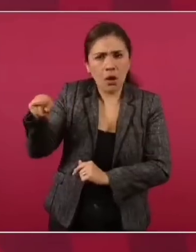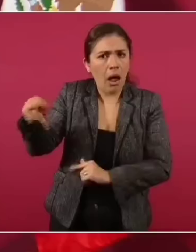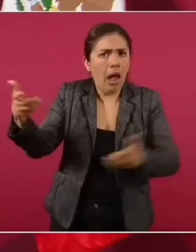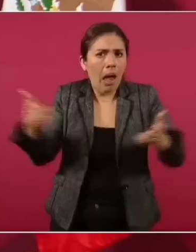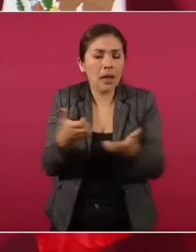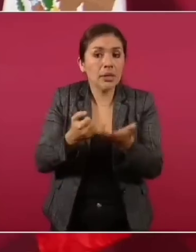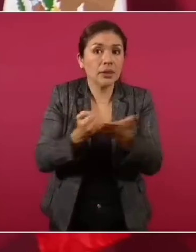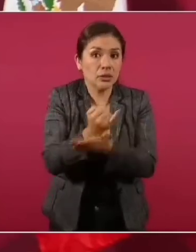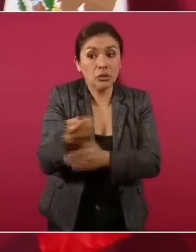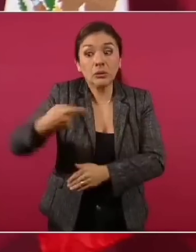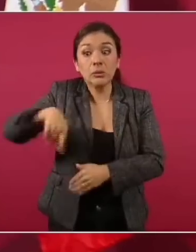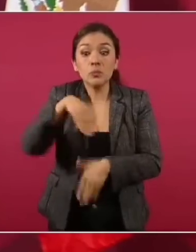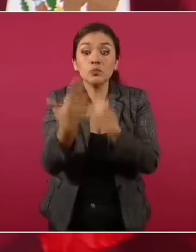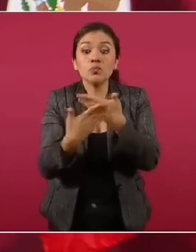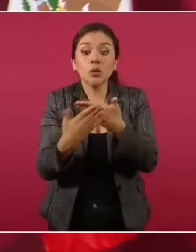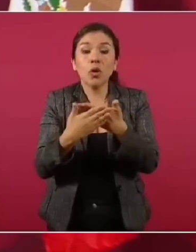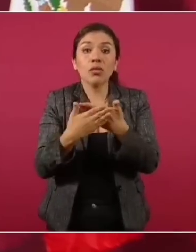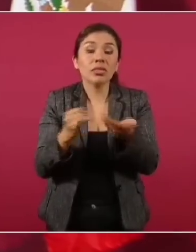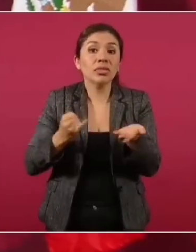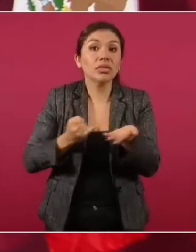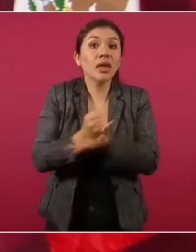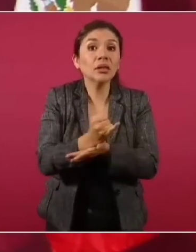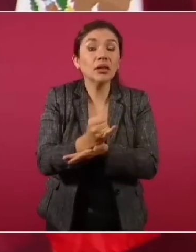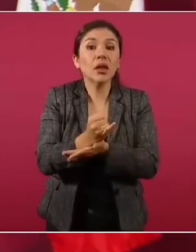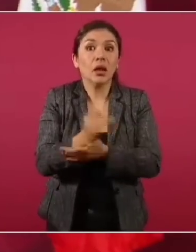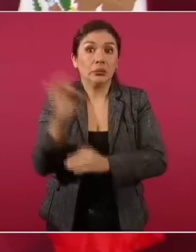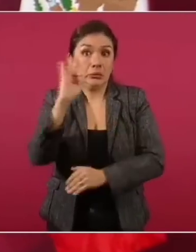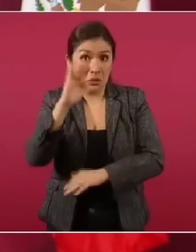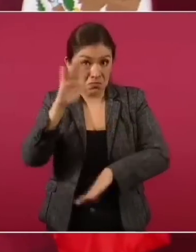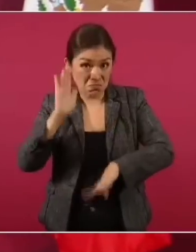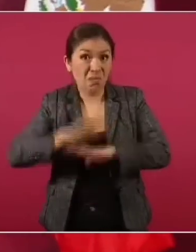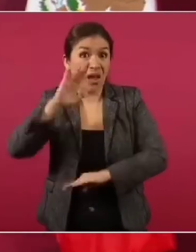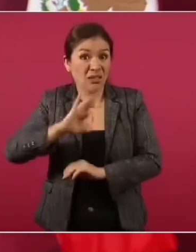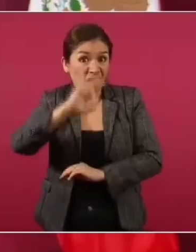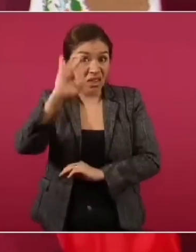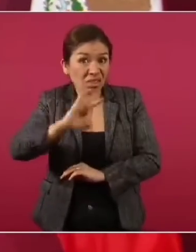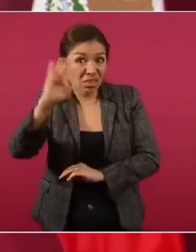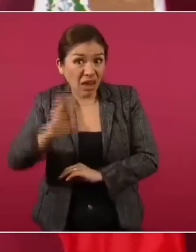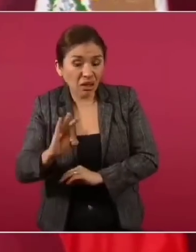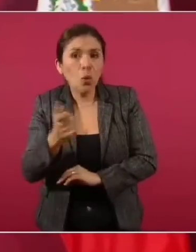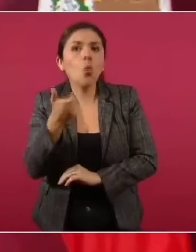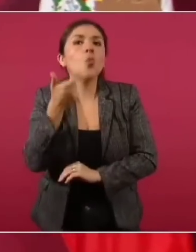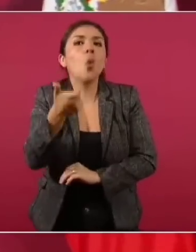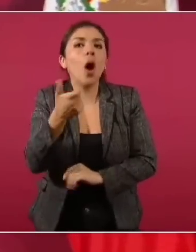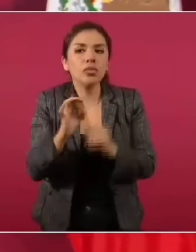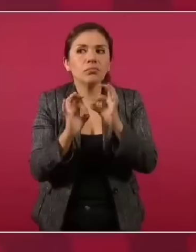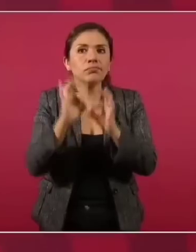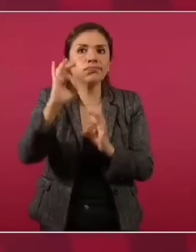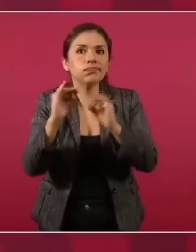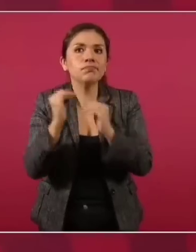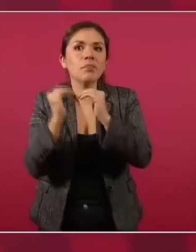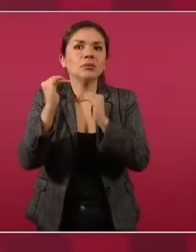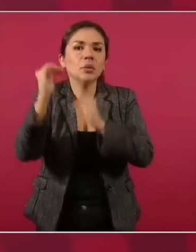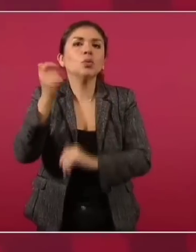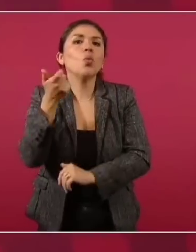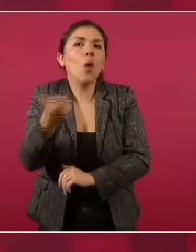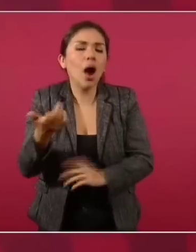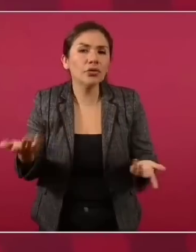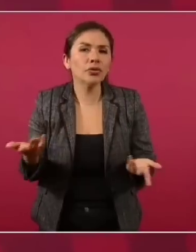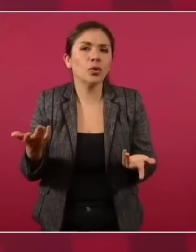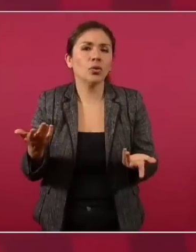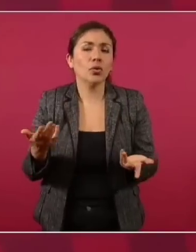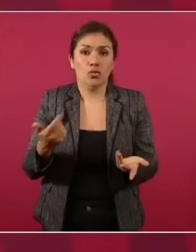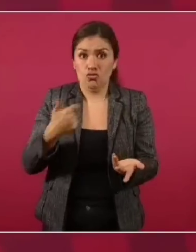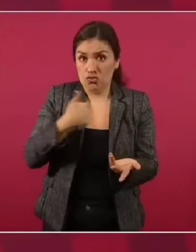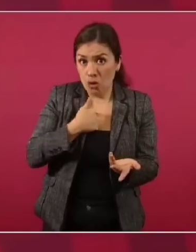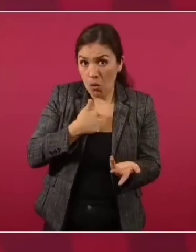Ya están por decidir si aumenta la tasa, cuánto va a aumentar la tasa. Y yo no